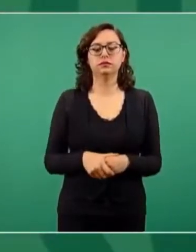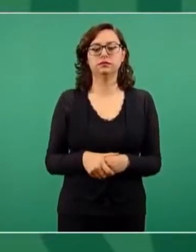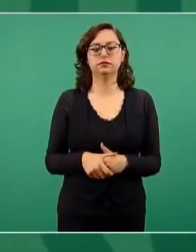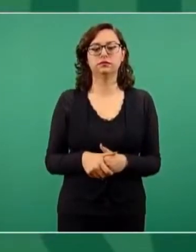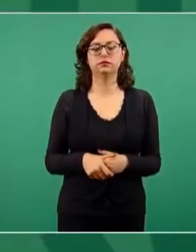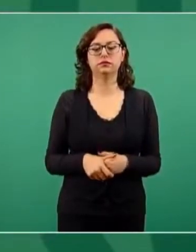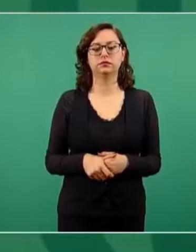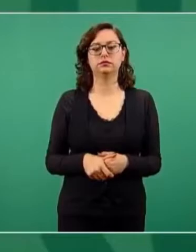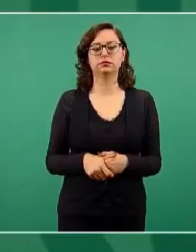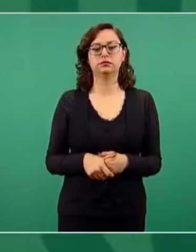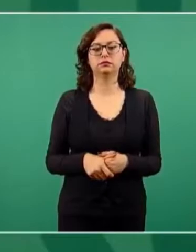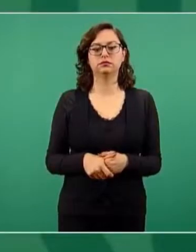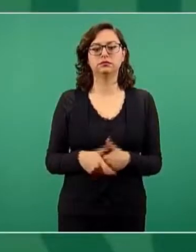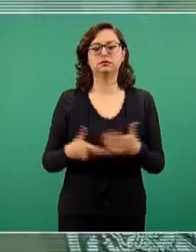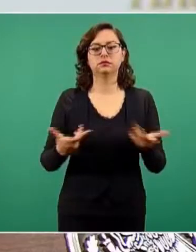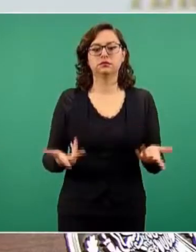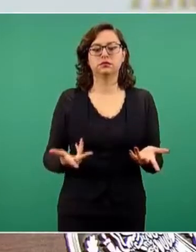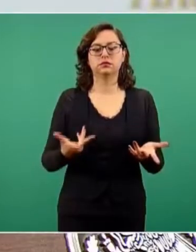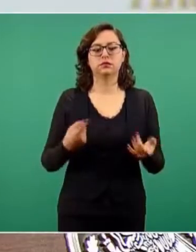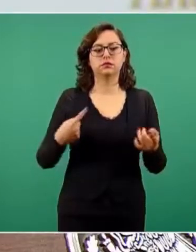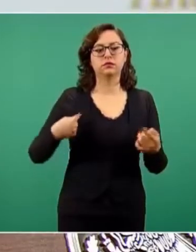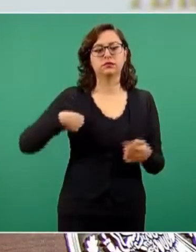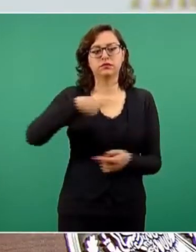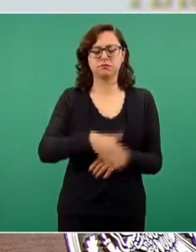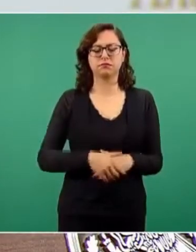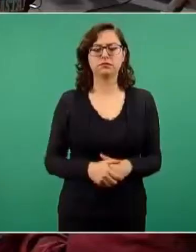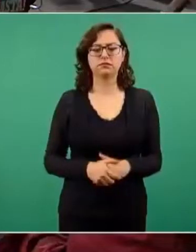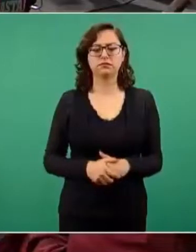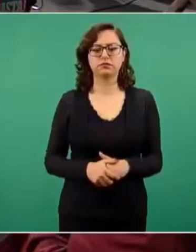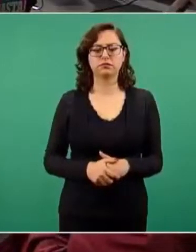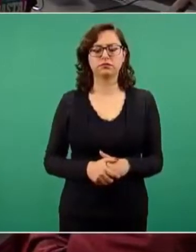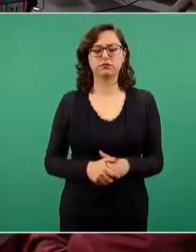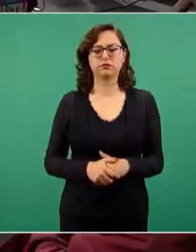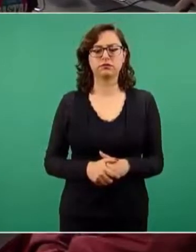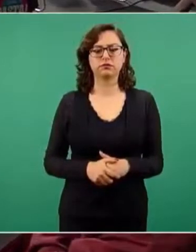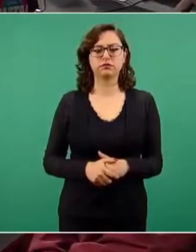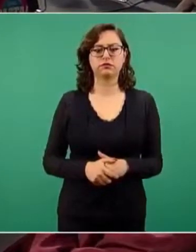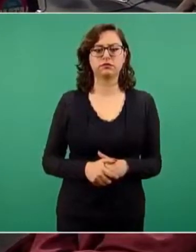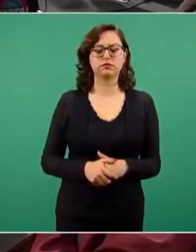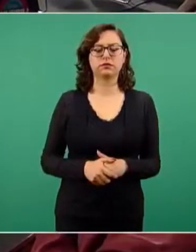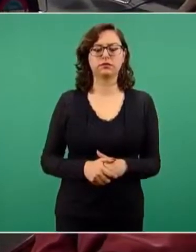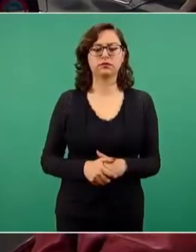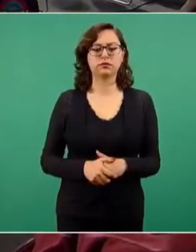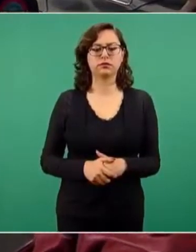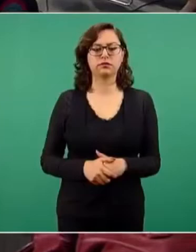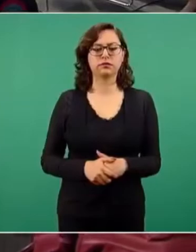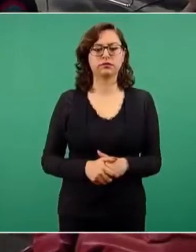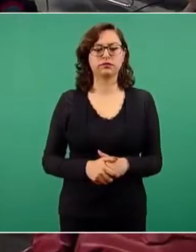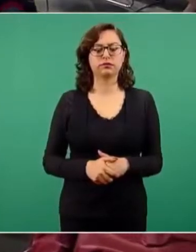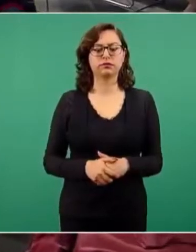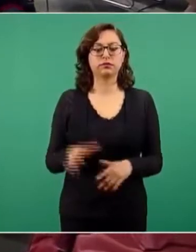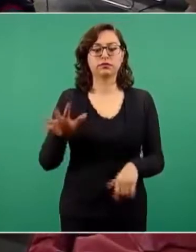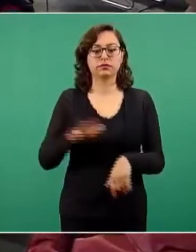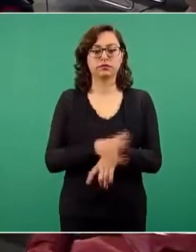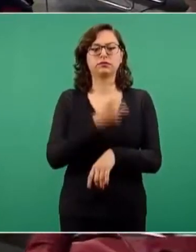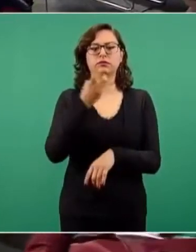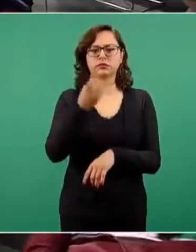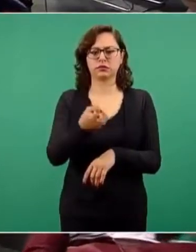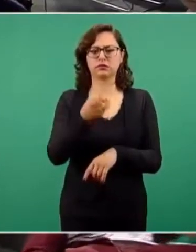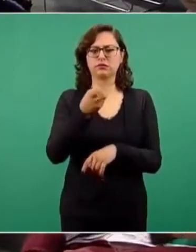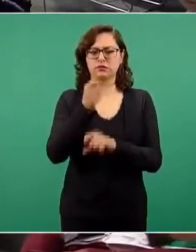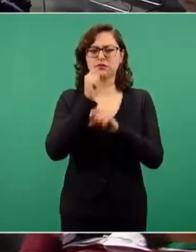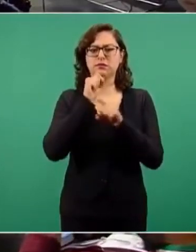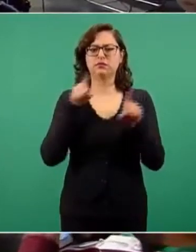conviene que haya una relación de amistad. Por eso tenemos también la confianza